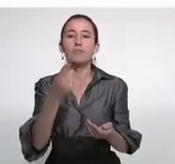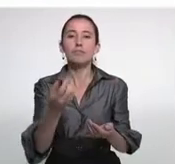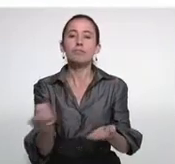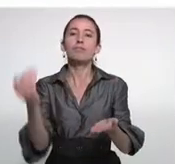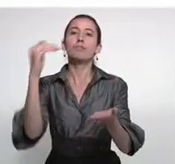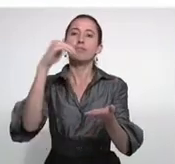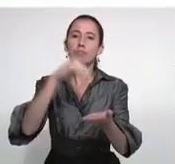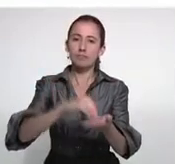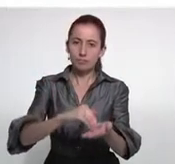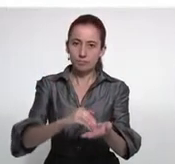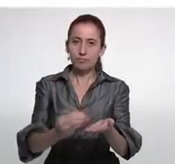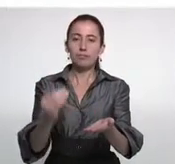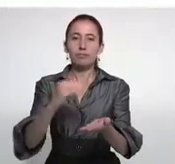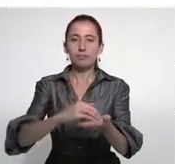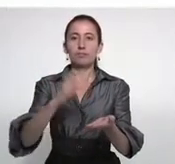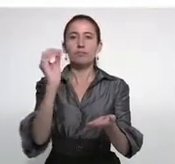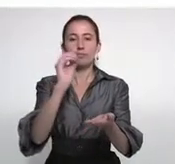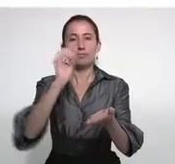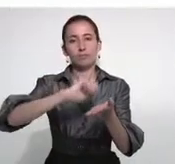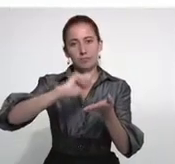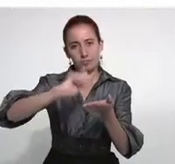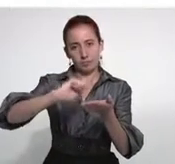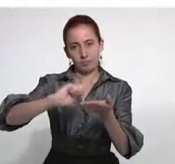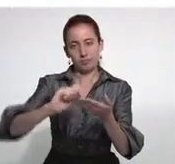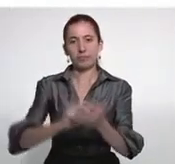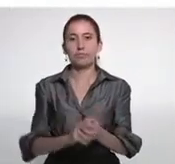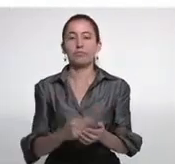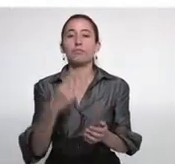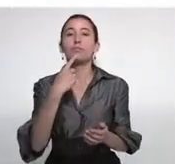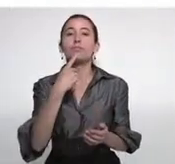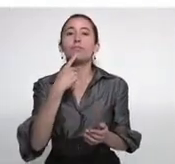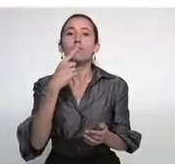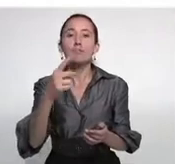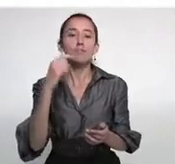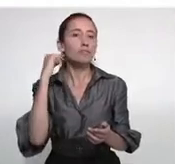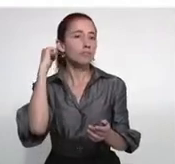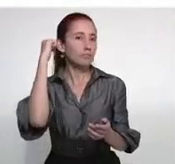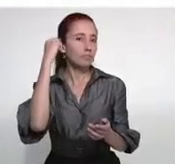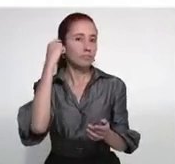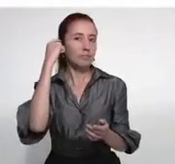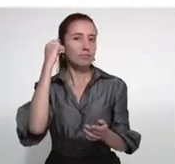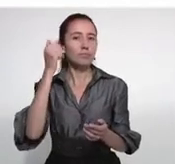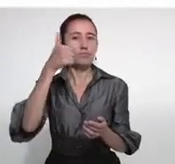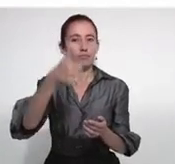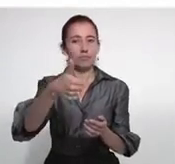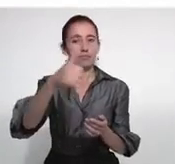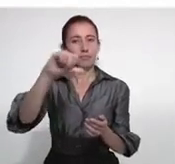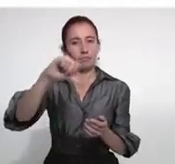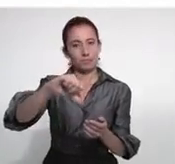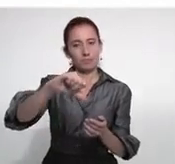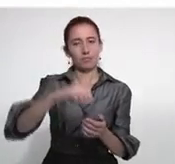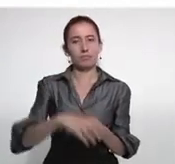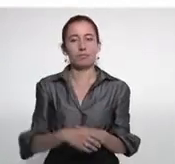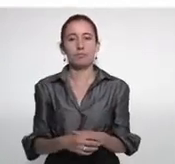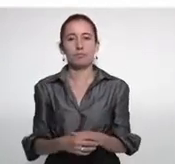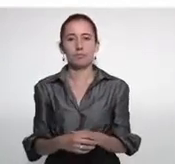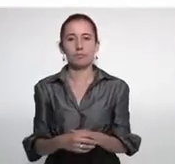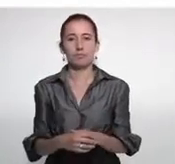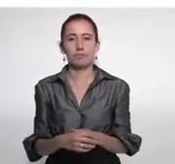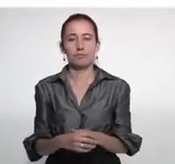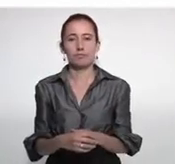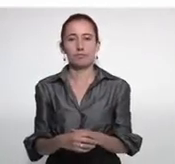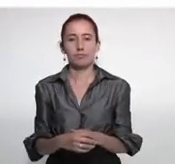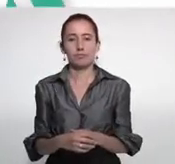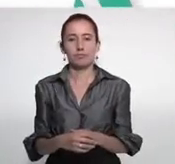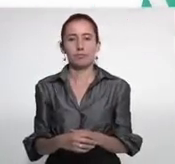decir, pídale que lo repita o lo escriba. Verifique si el dispositivo de audición se encuentra en buenas condiciones.